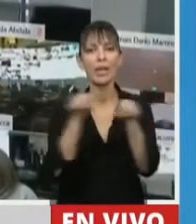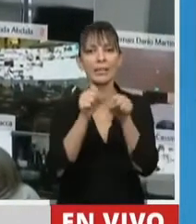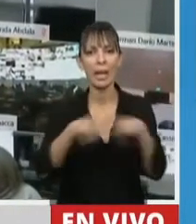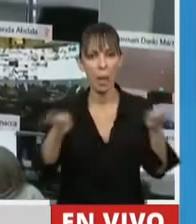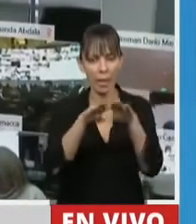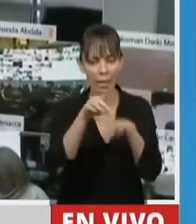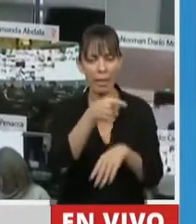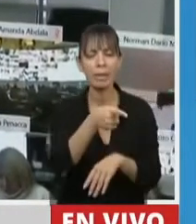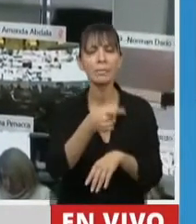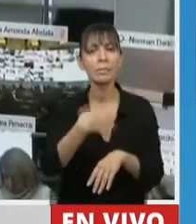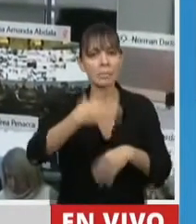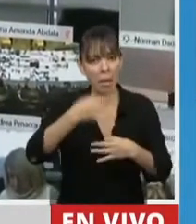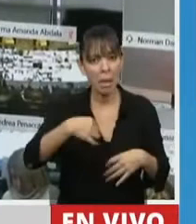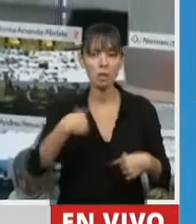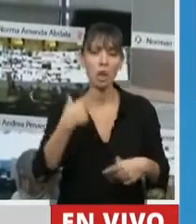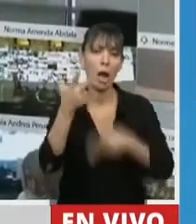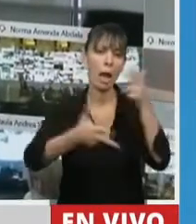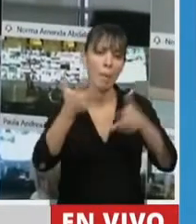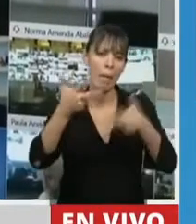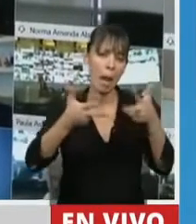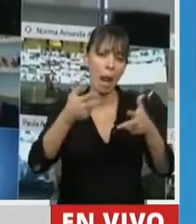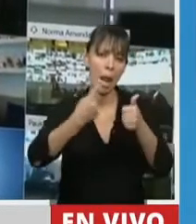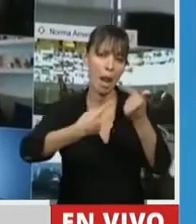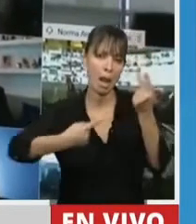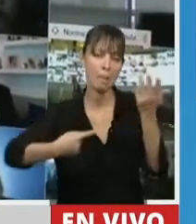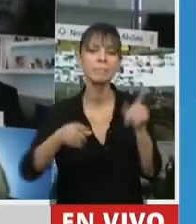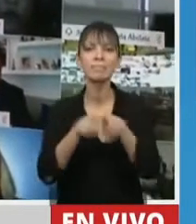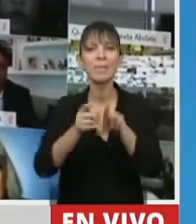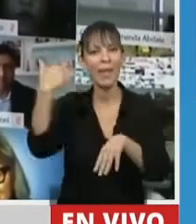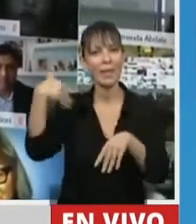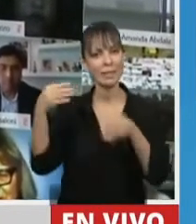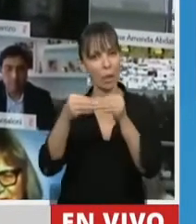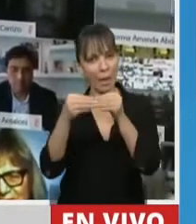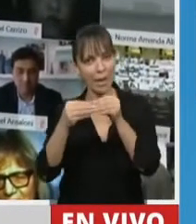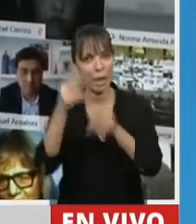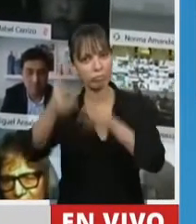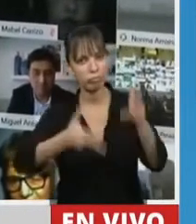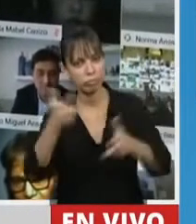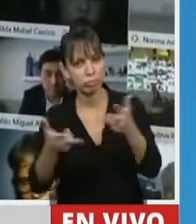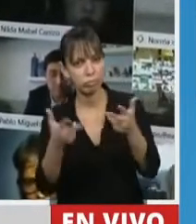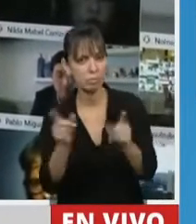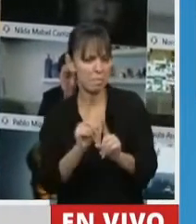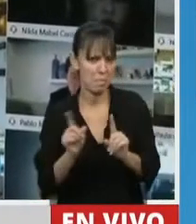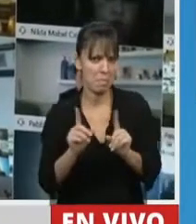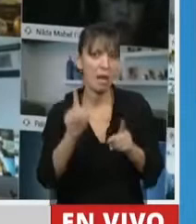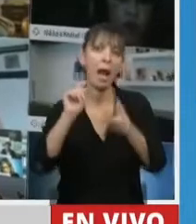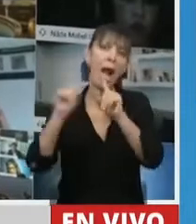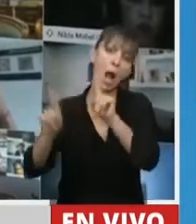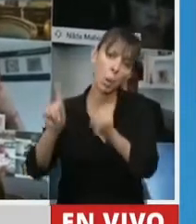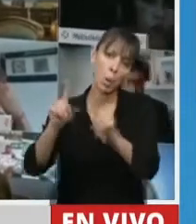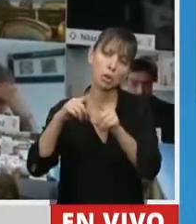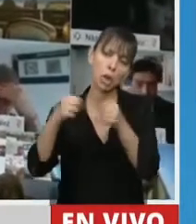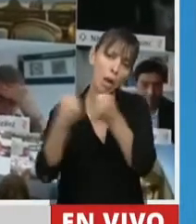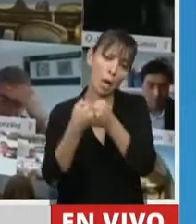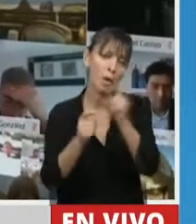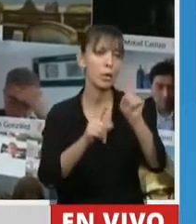yo no voy a redundar en todo lo que dijeron los colegas propinantes, con algunos acuerdos más, con otros